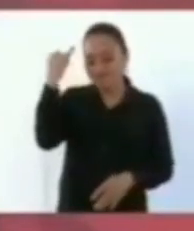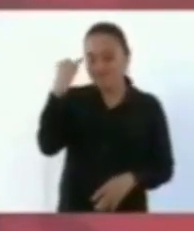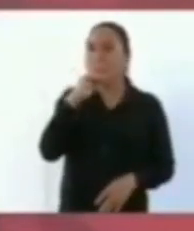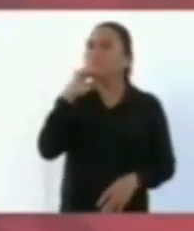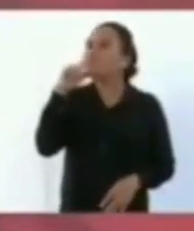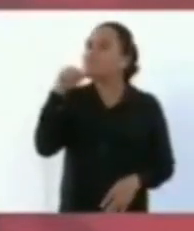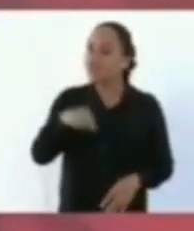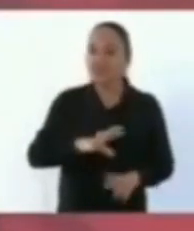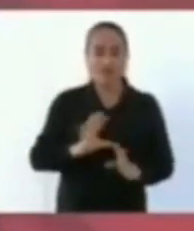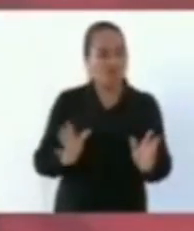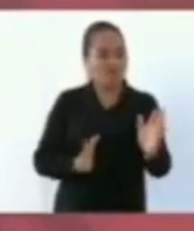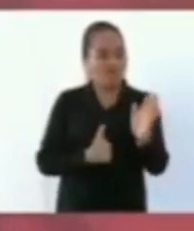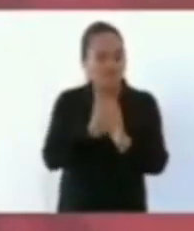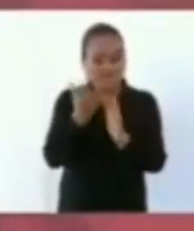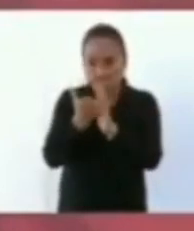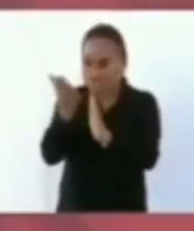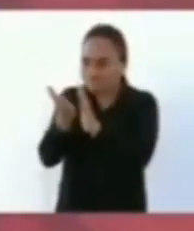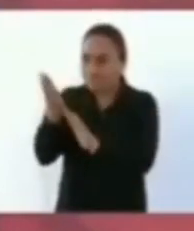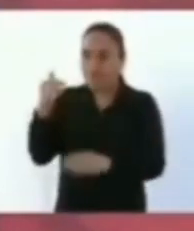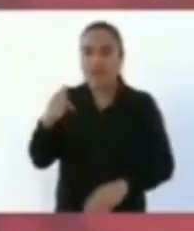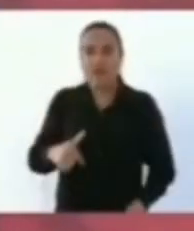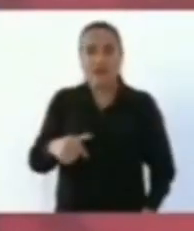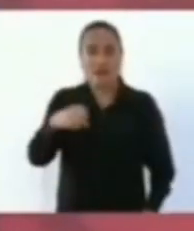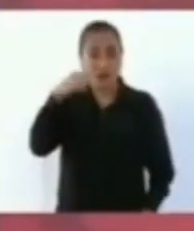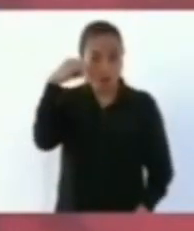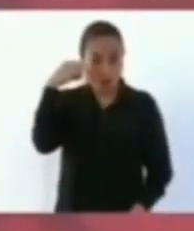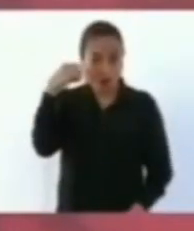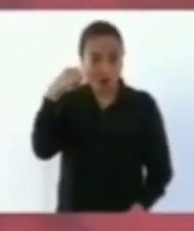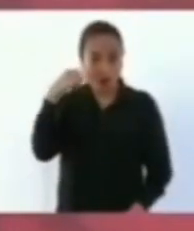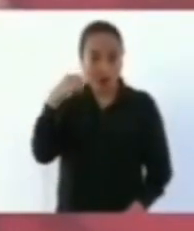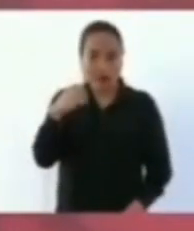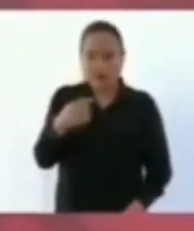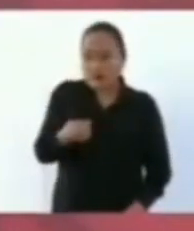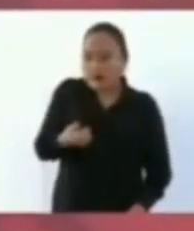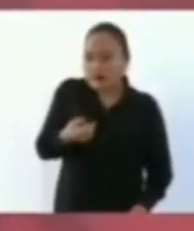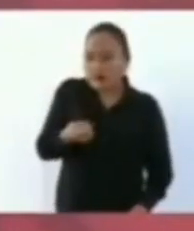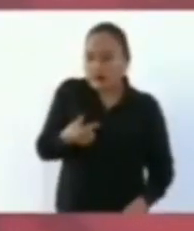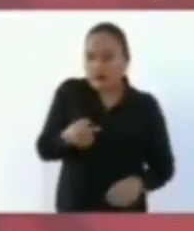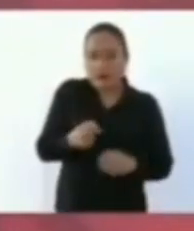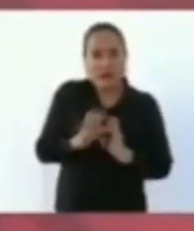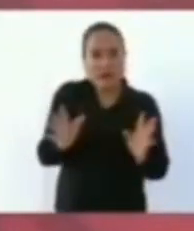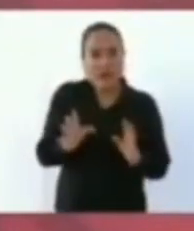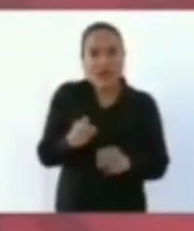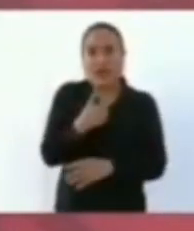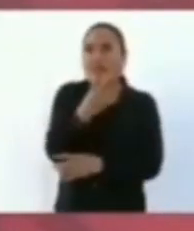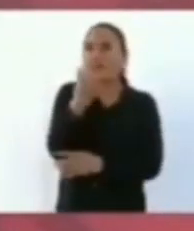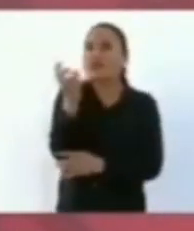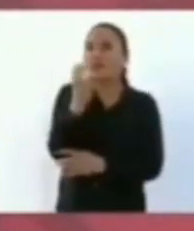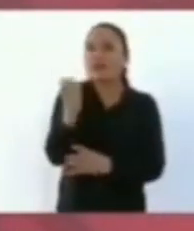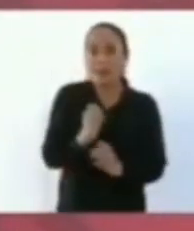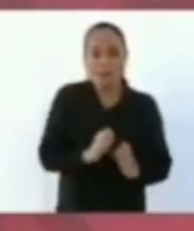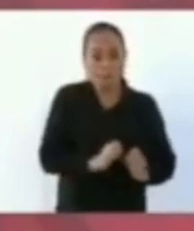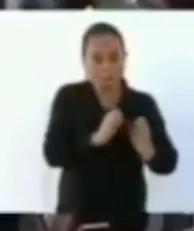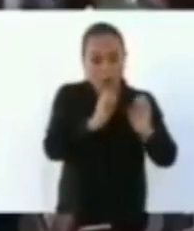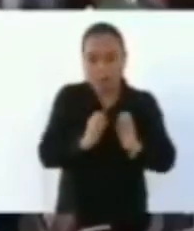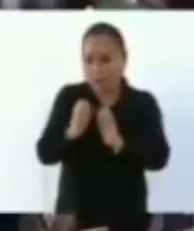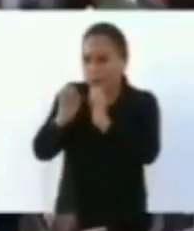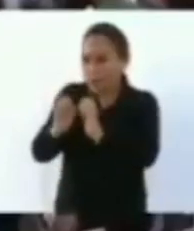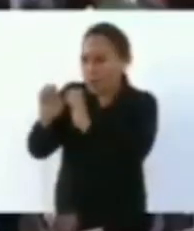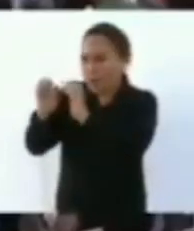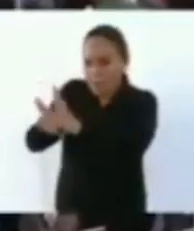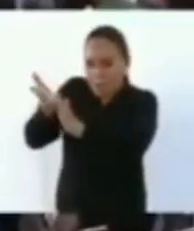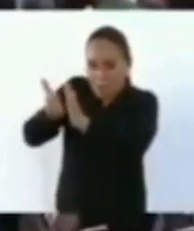casi 300 sucursales del Banco del Bienestar, 300.